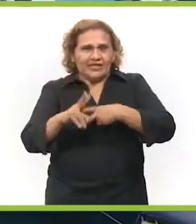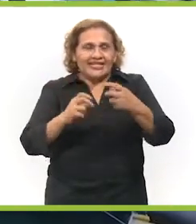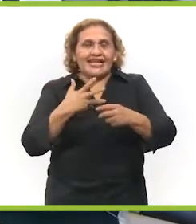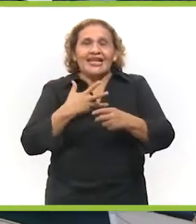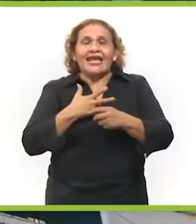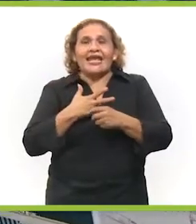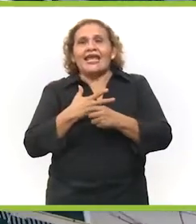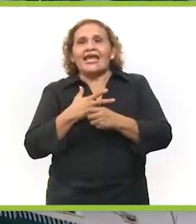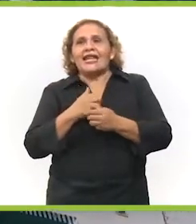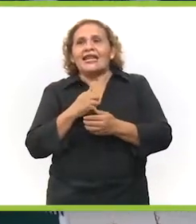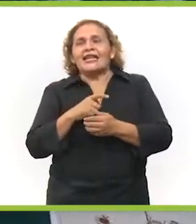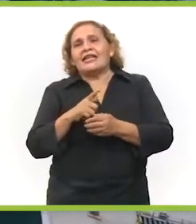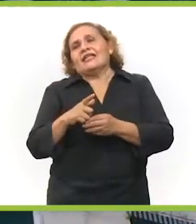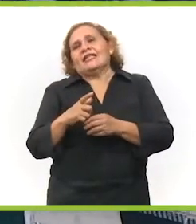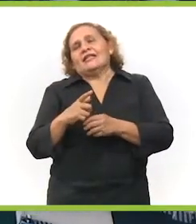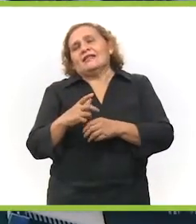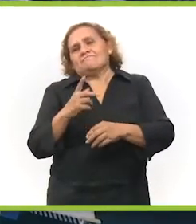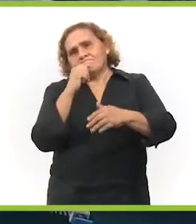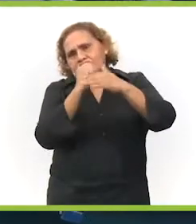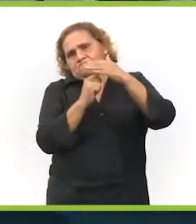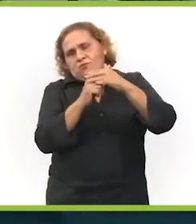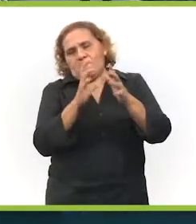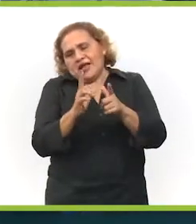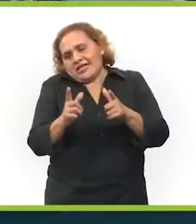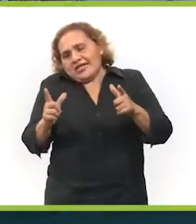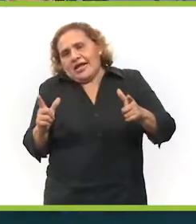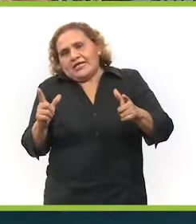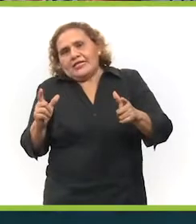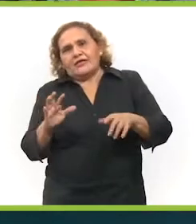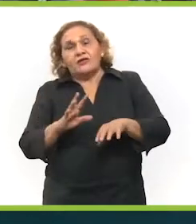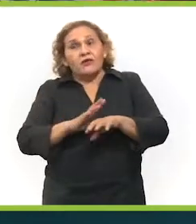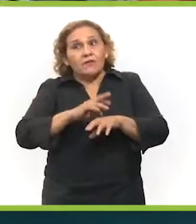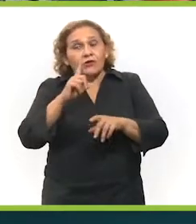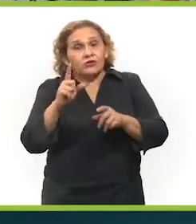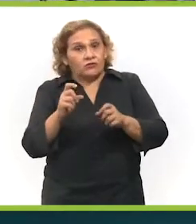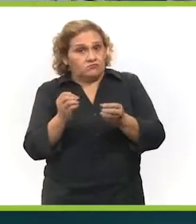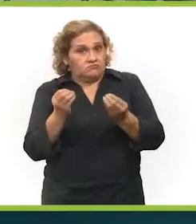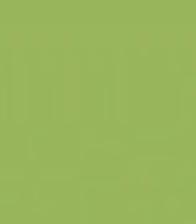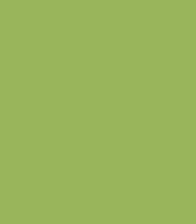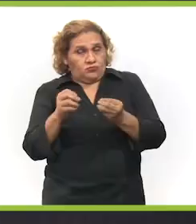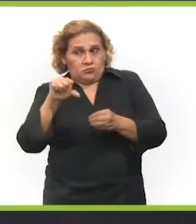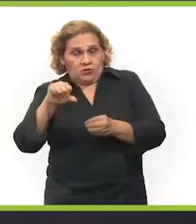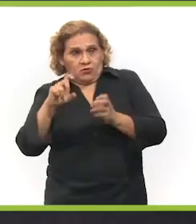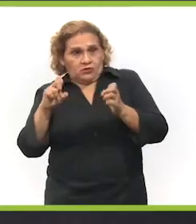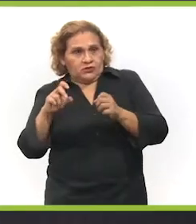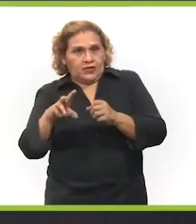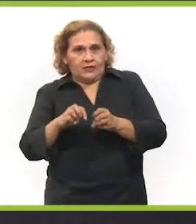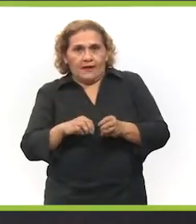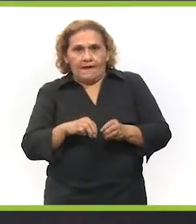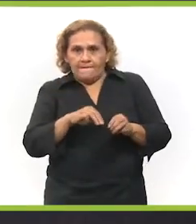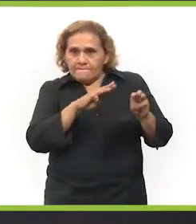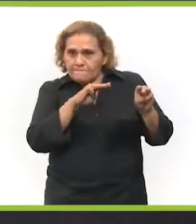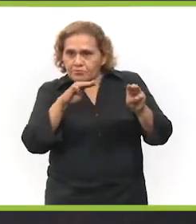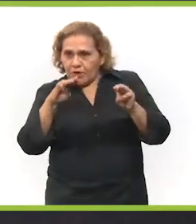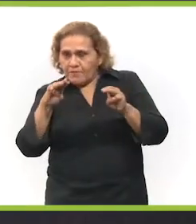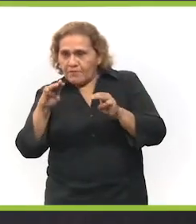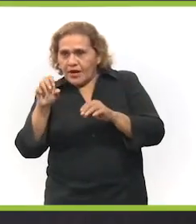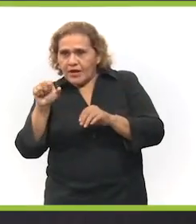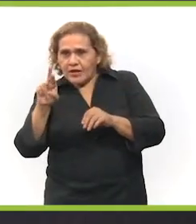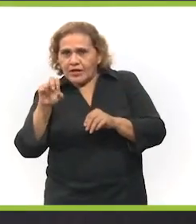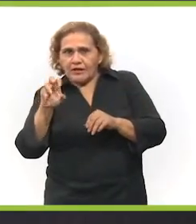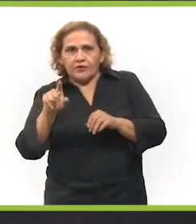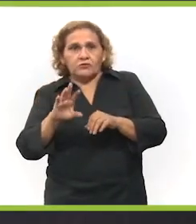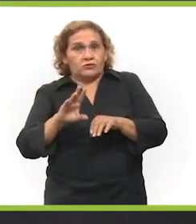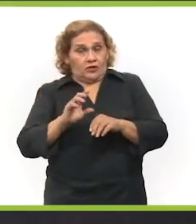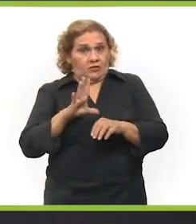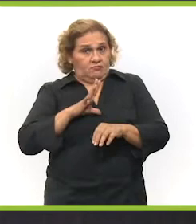desarrollada. Vamos a tener el astillero más grande de toda Latinoamérica y prácticamente la gran mayoría de los cruceros que hoy circulan en el